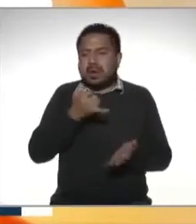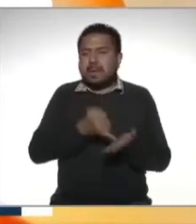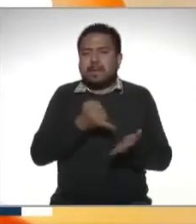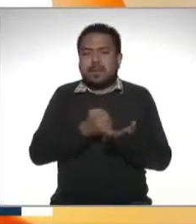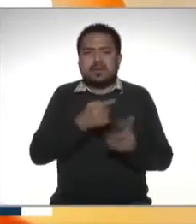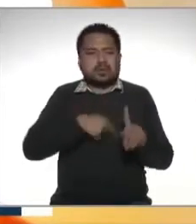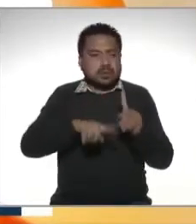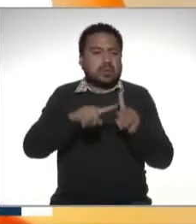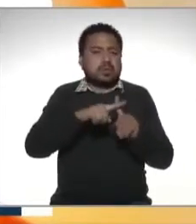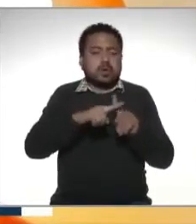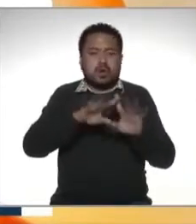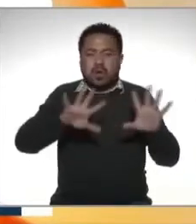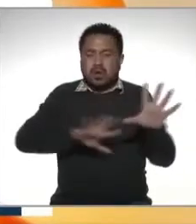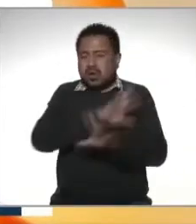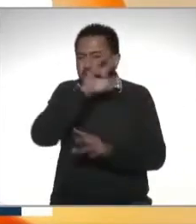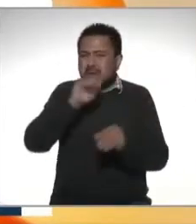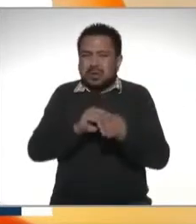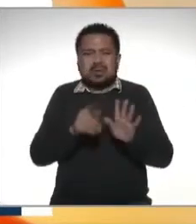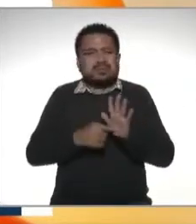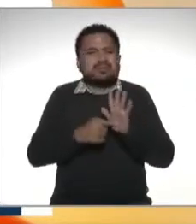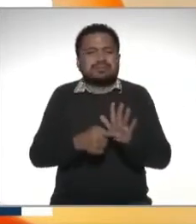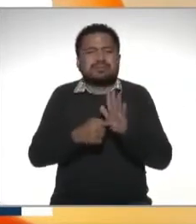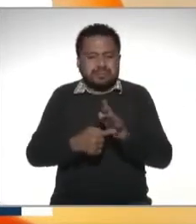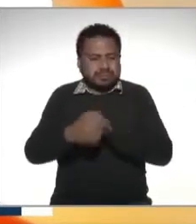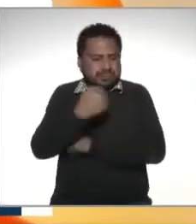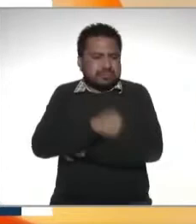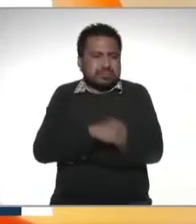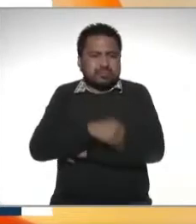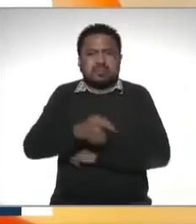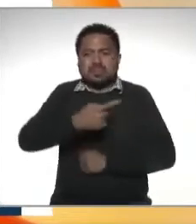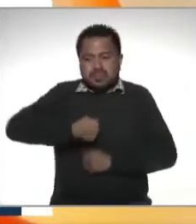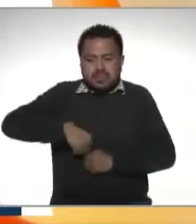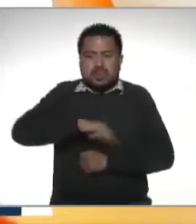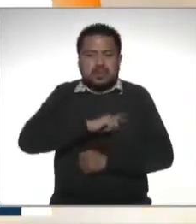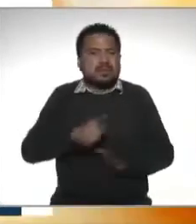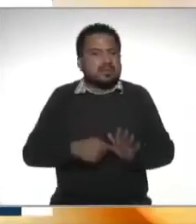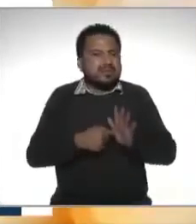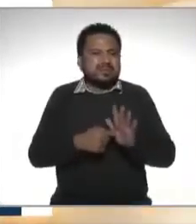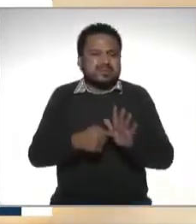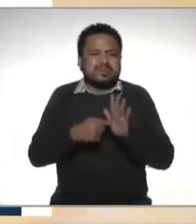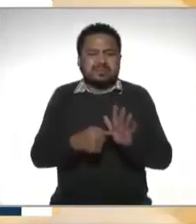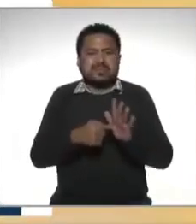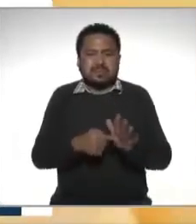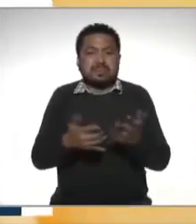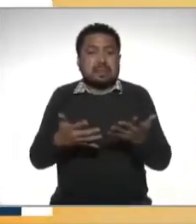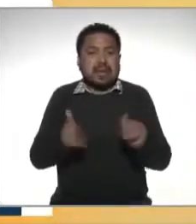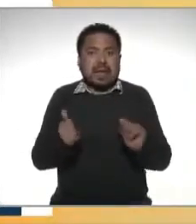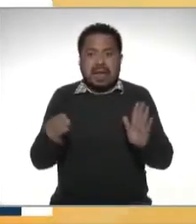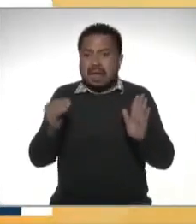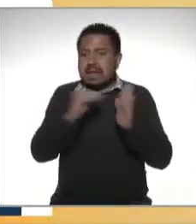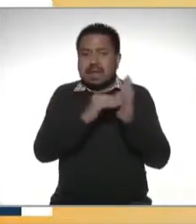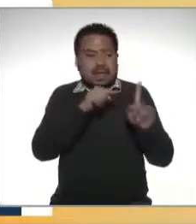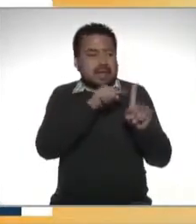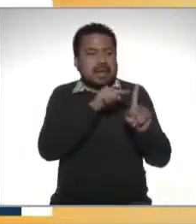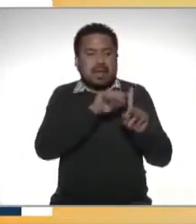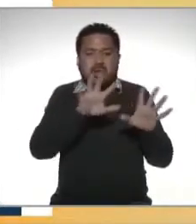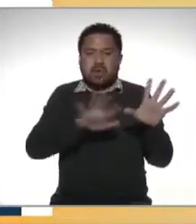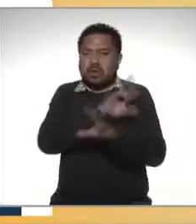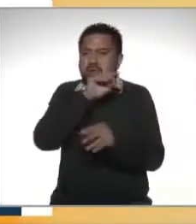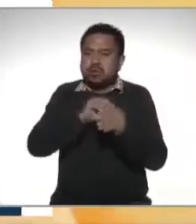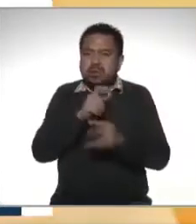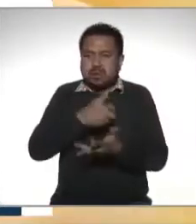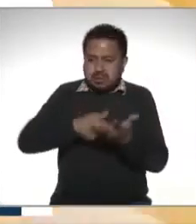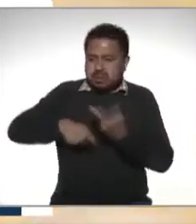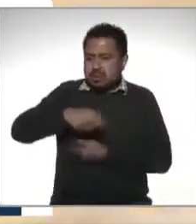a favor de todas las declaraciones provisionales que nosotros presentamos ya viene aquí el total de